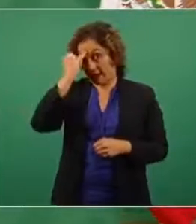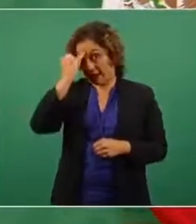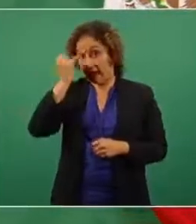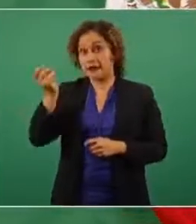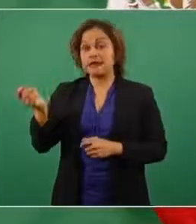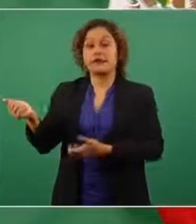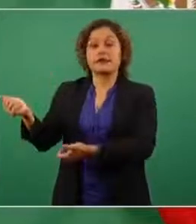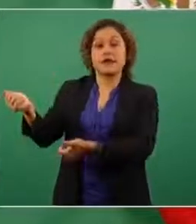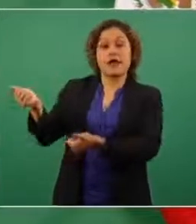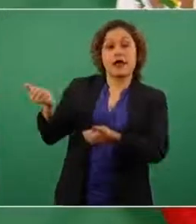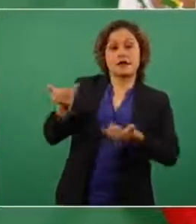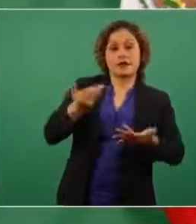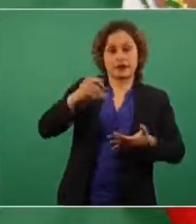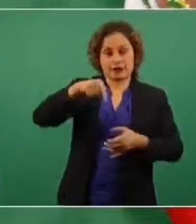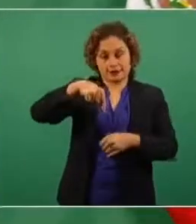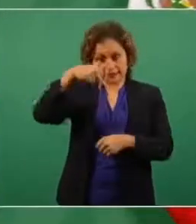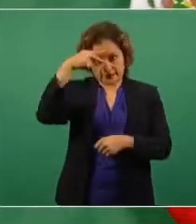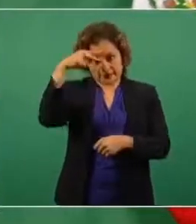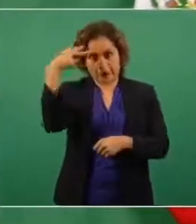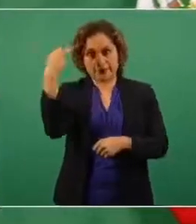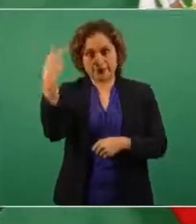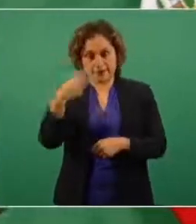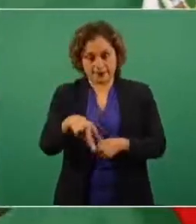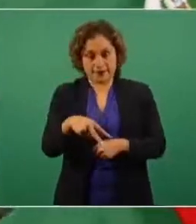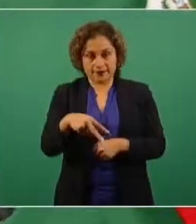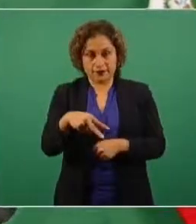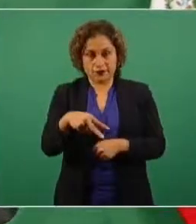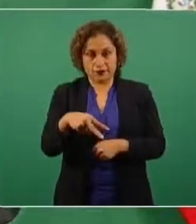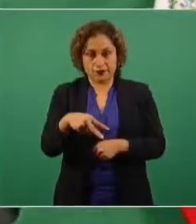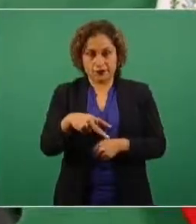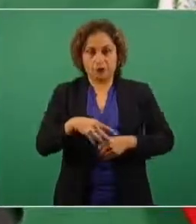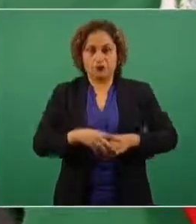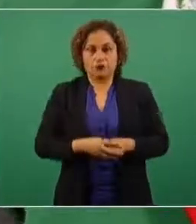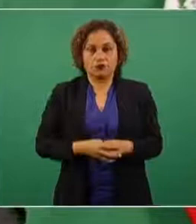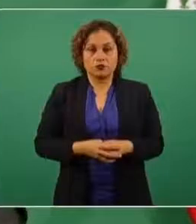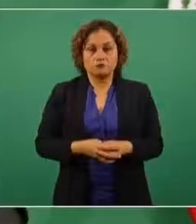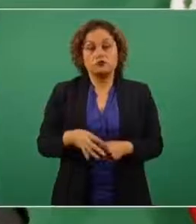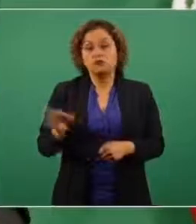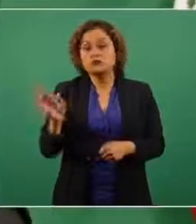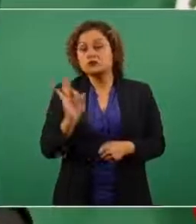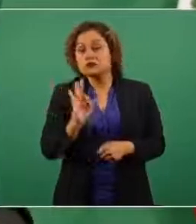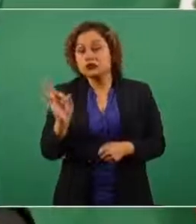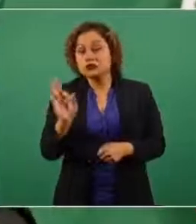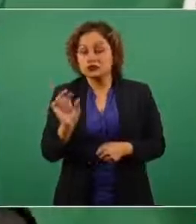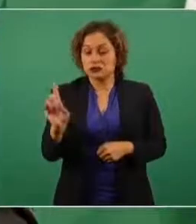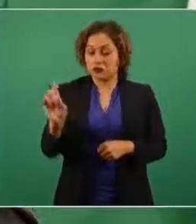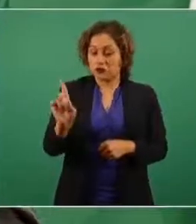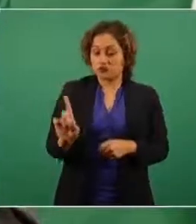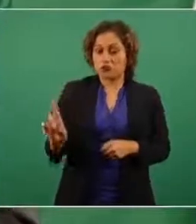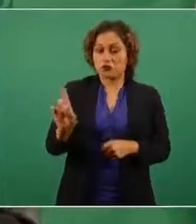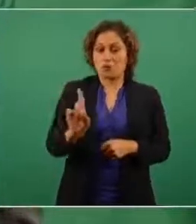podrían llegar en la madrugada del domingo.